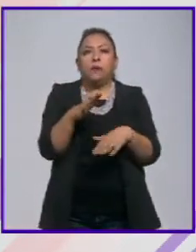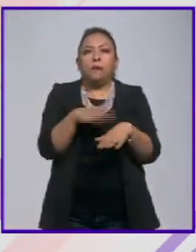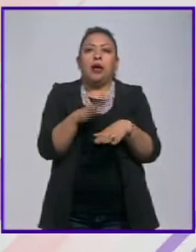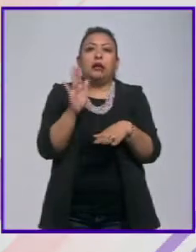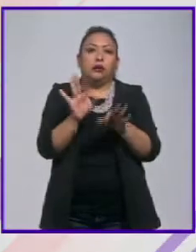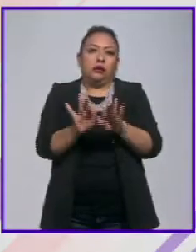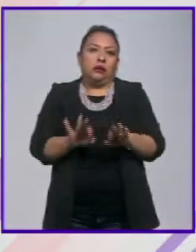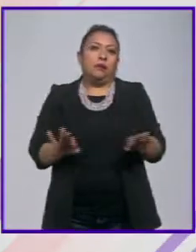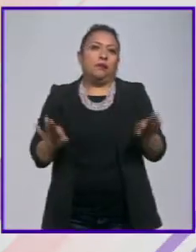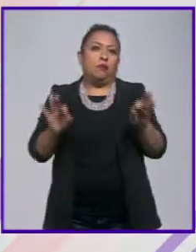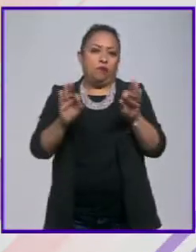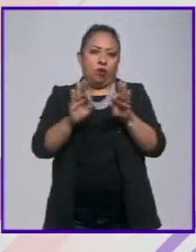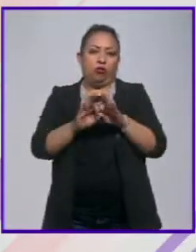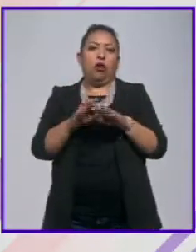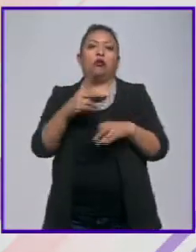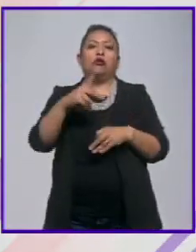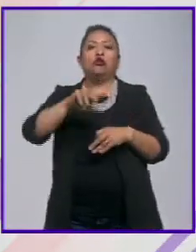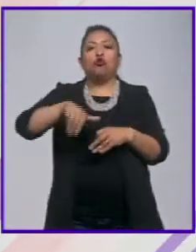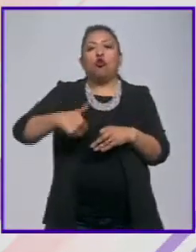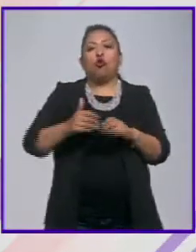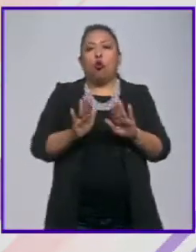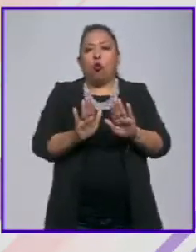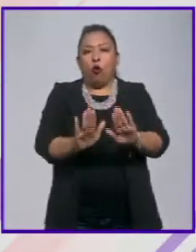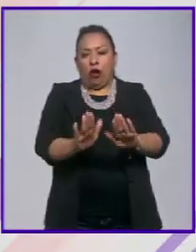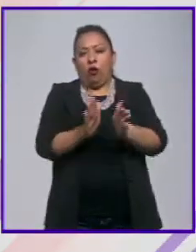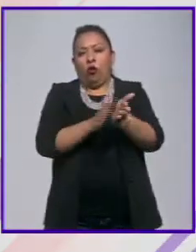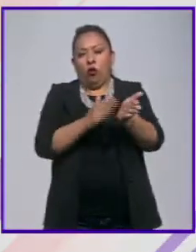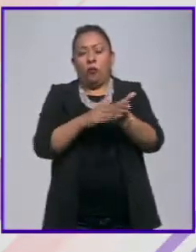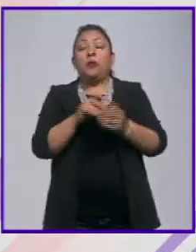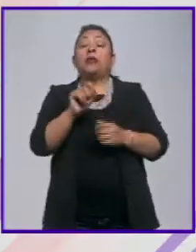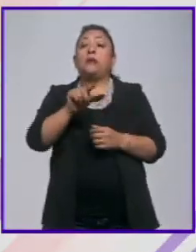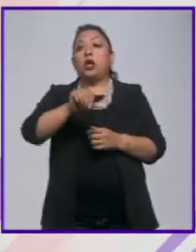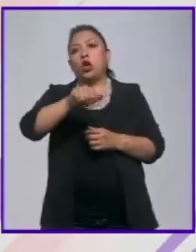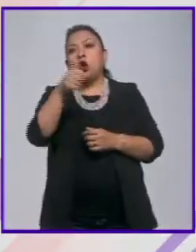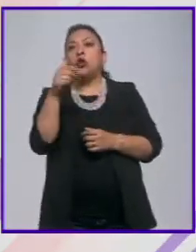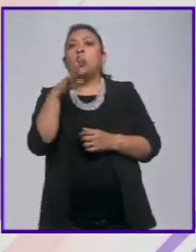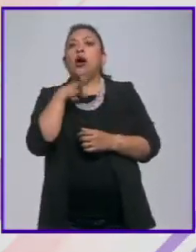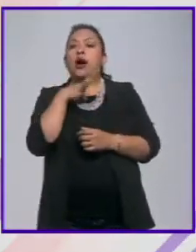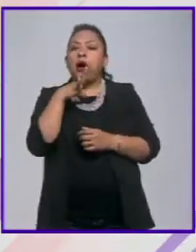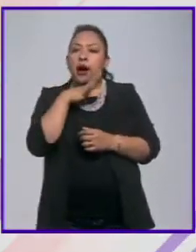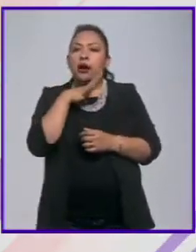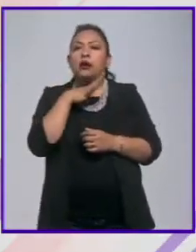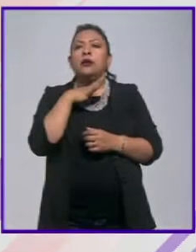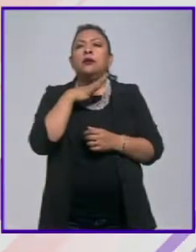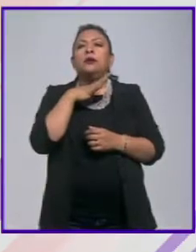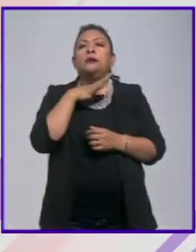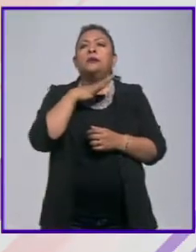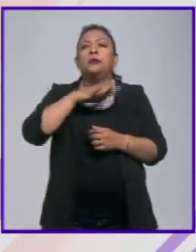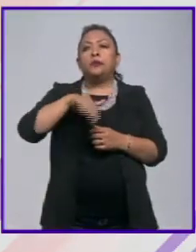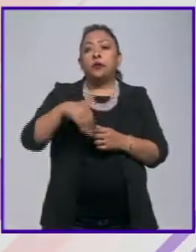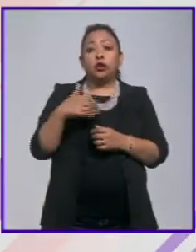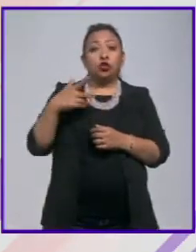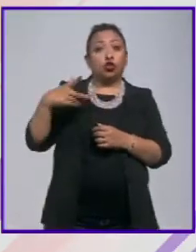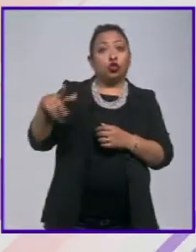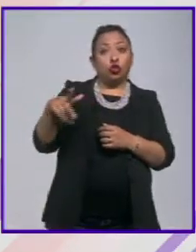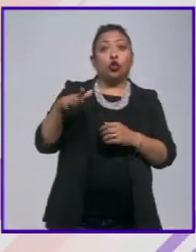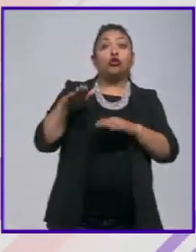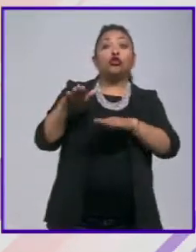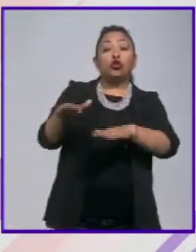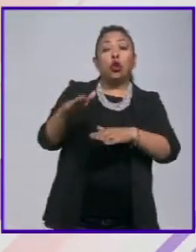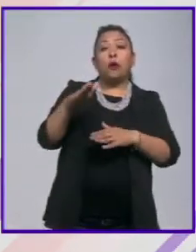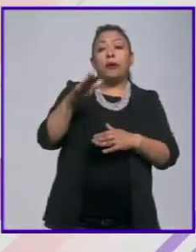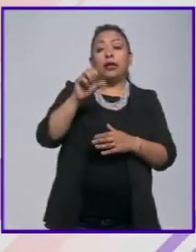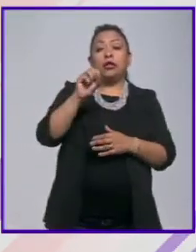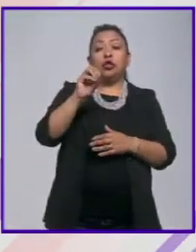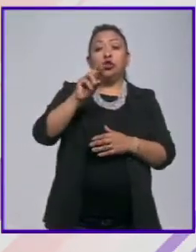importante del acervo, pero tenemos, contamos con un acervo de Sor Juana, sobre Sor Juana,